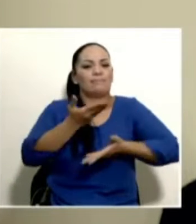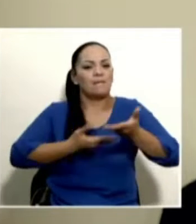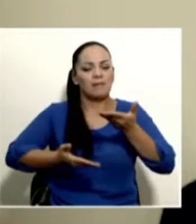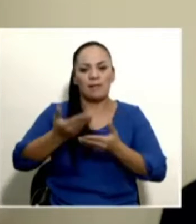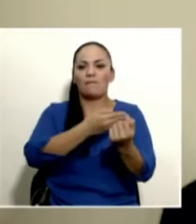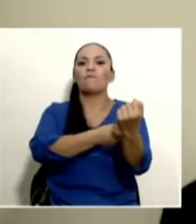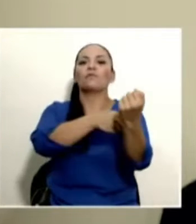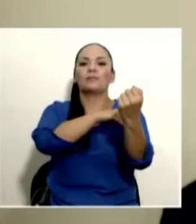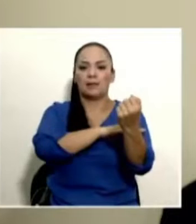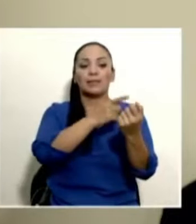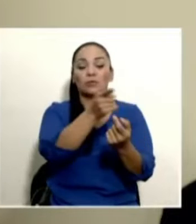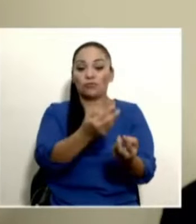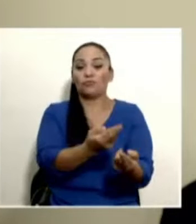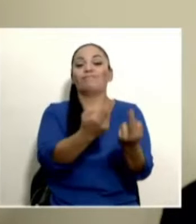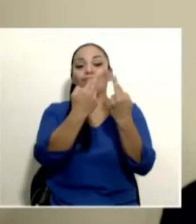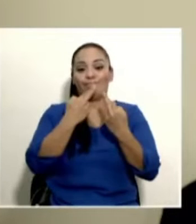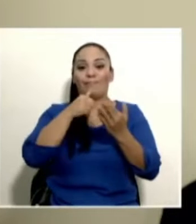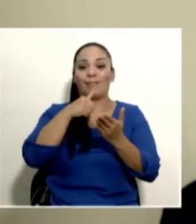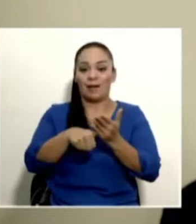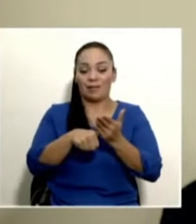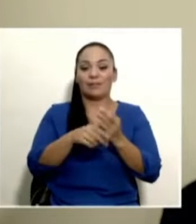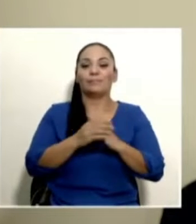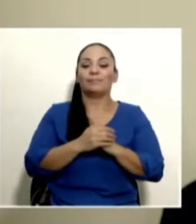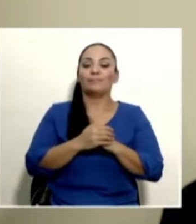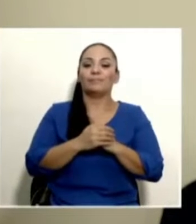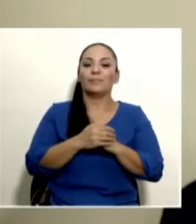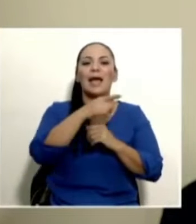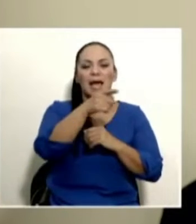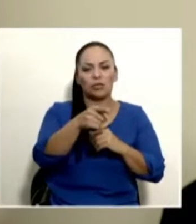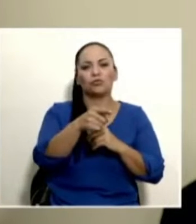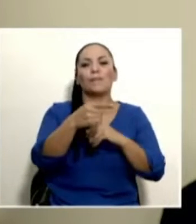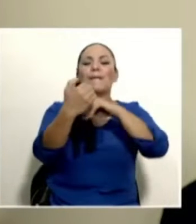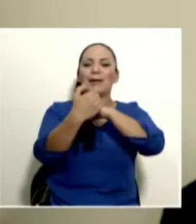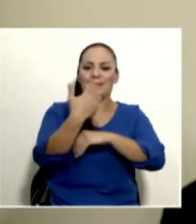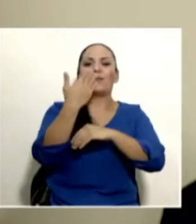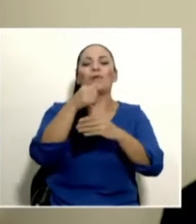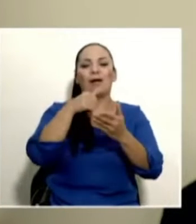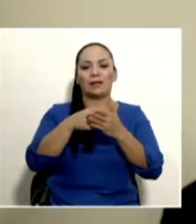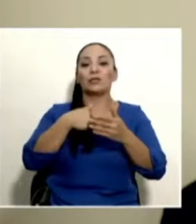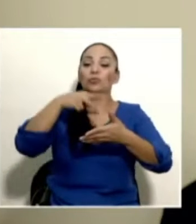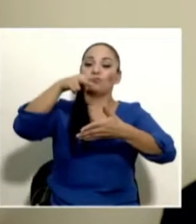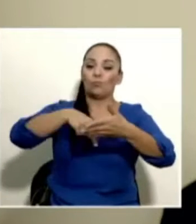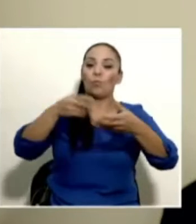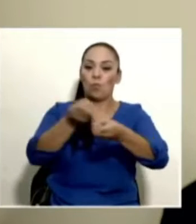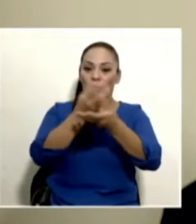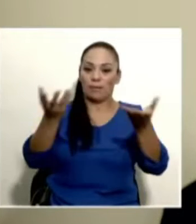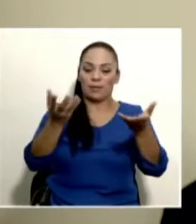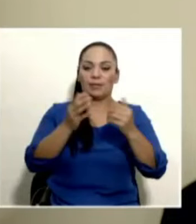fortaleza de contestar la carta, me la enviaron y me pidieron que la leyera públicamente.